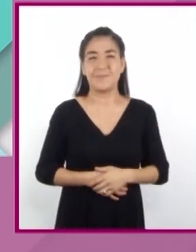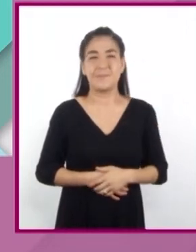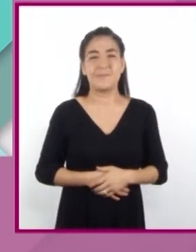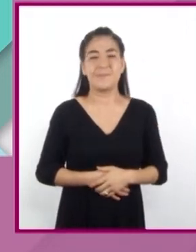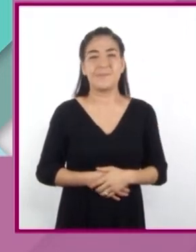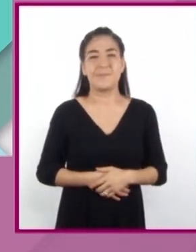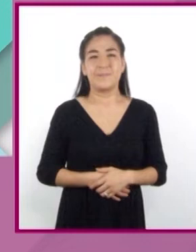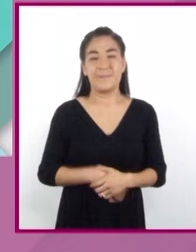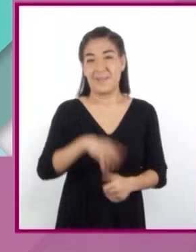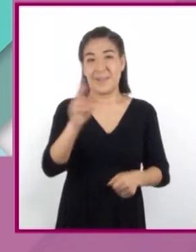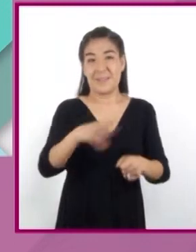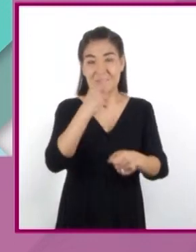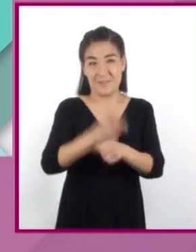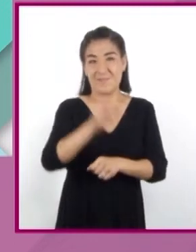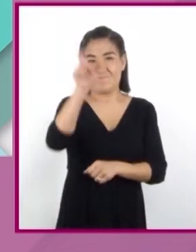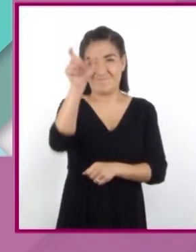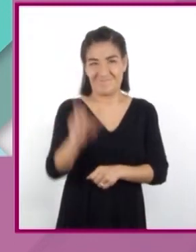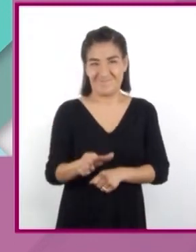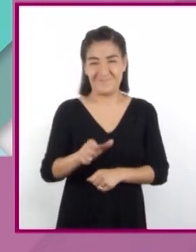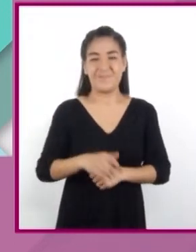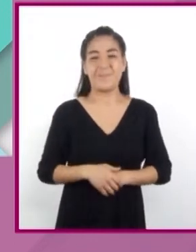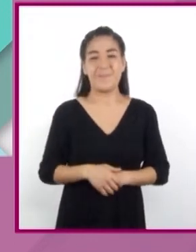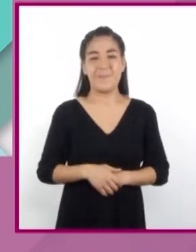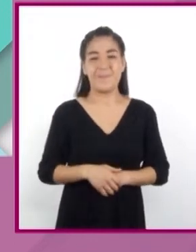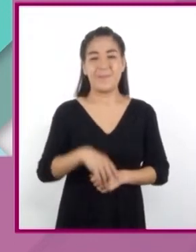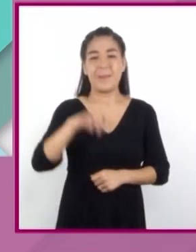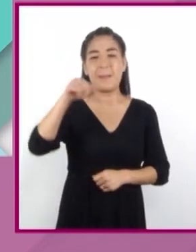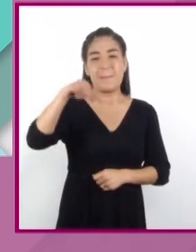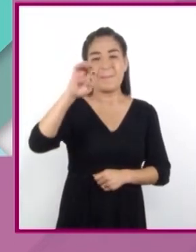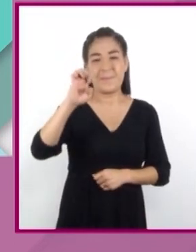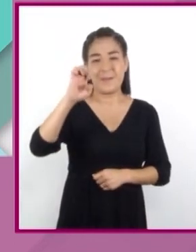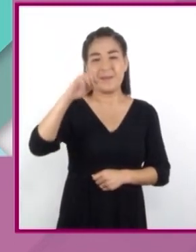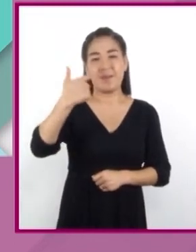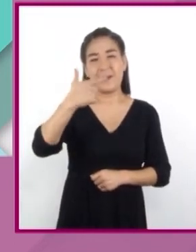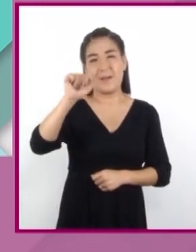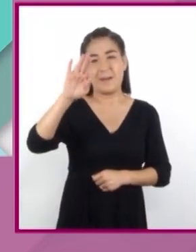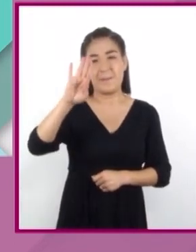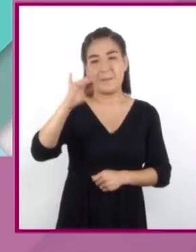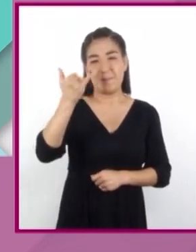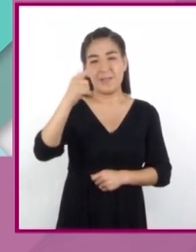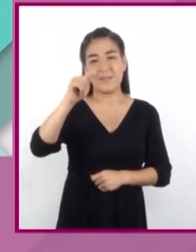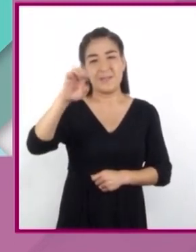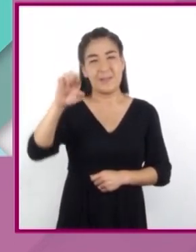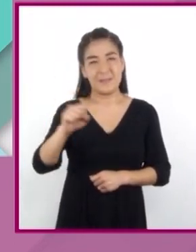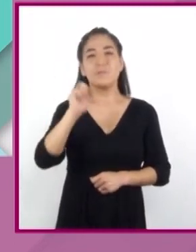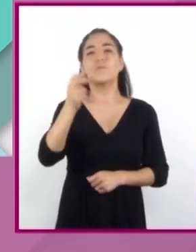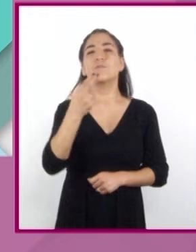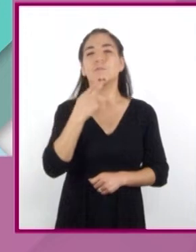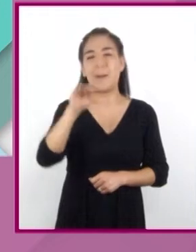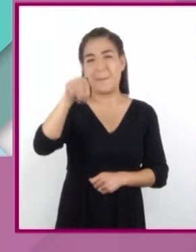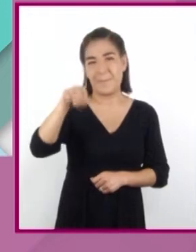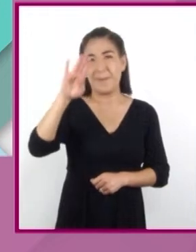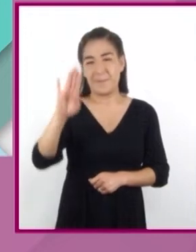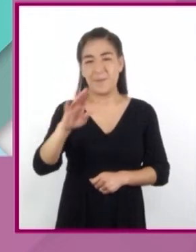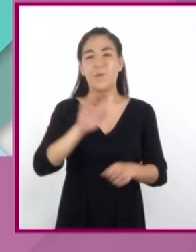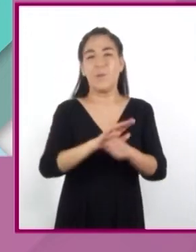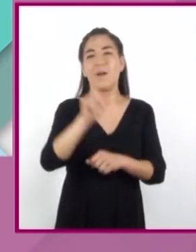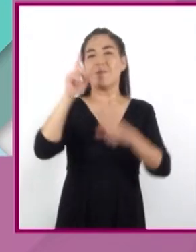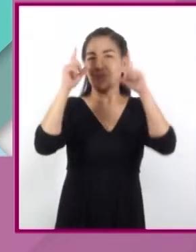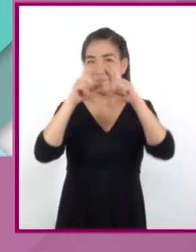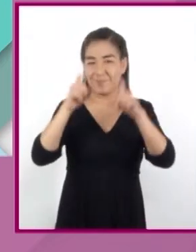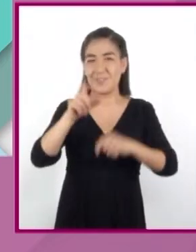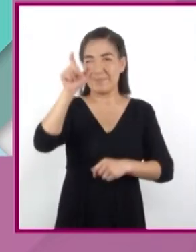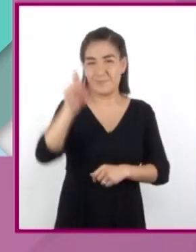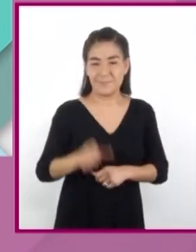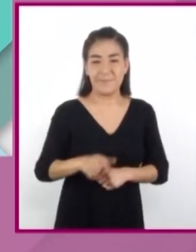En la segunda columna anotaremos los megabytes utilizados de acuerdo con la cantidad de fotografías. Una